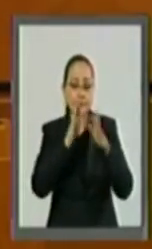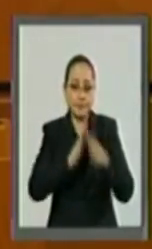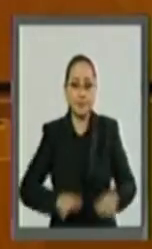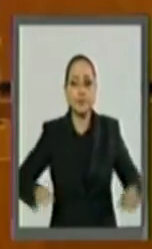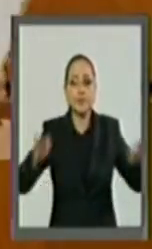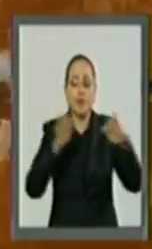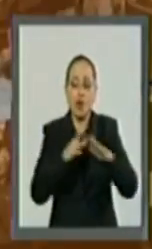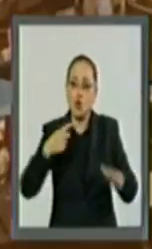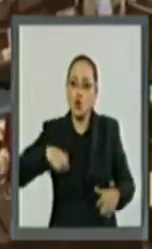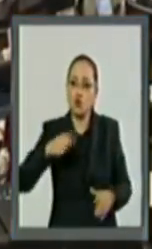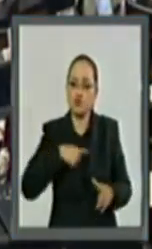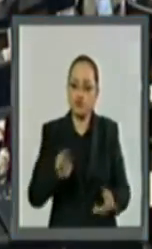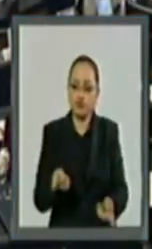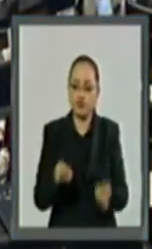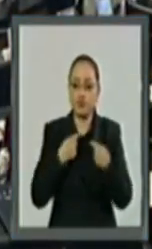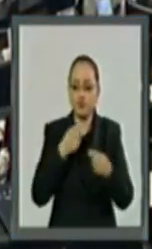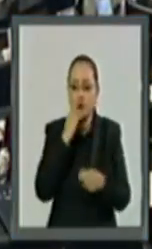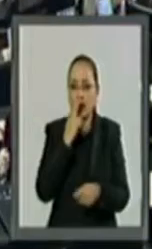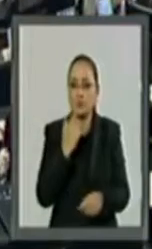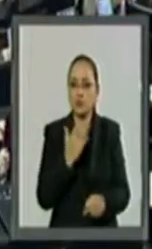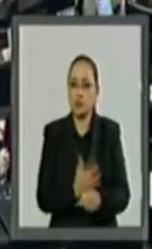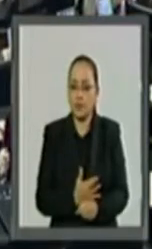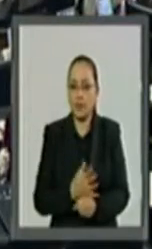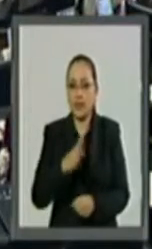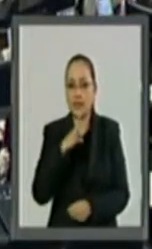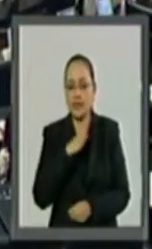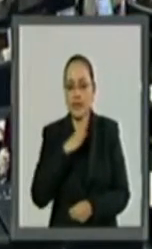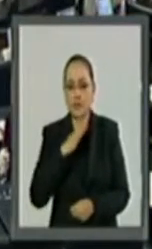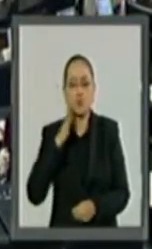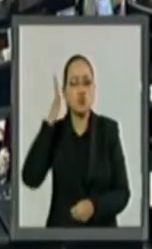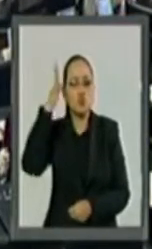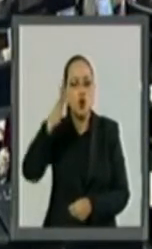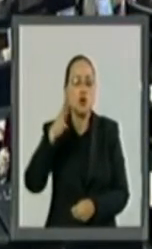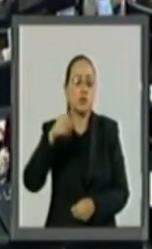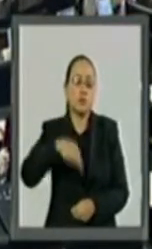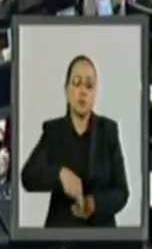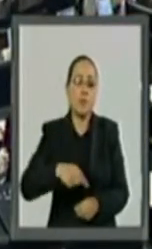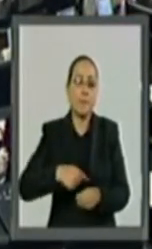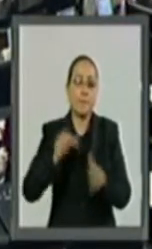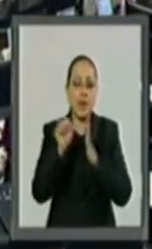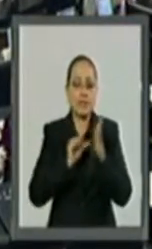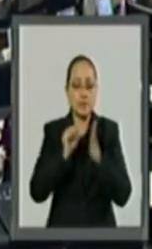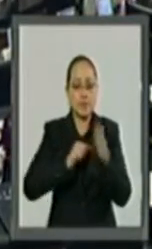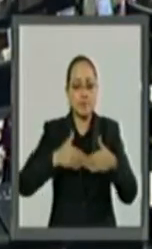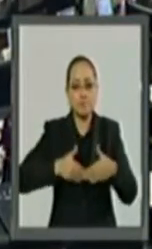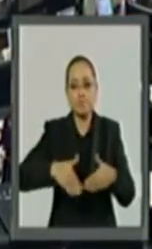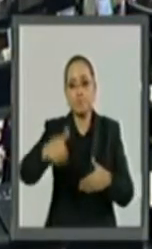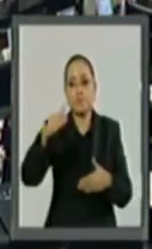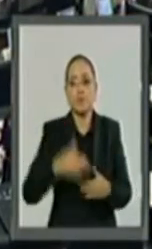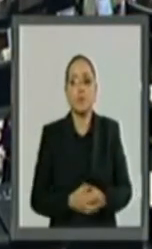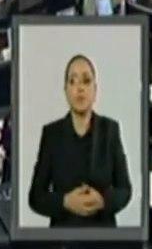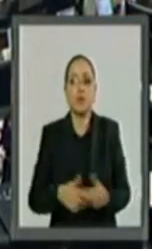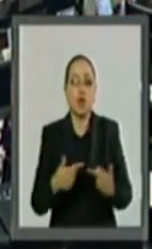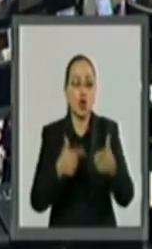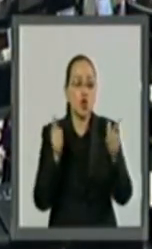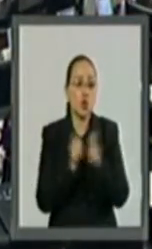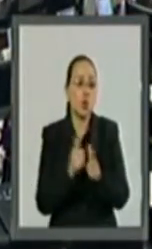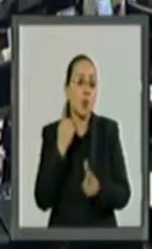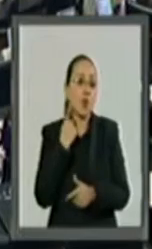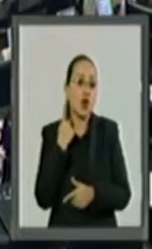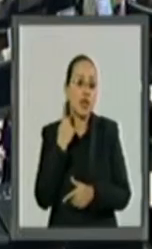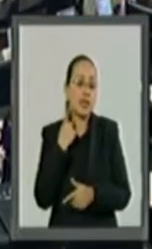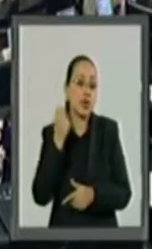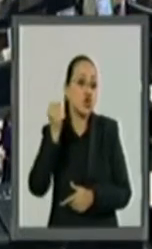nos ocupa y nos ocupará en los siguientes meses. El grupo plural de senadores